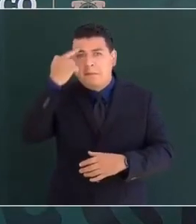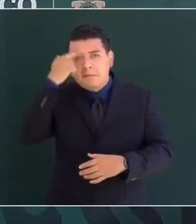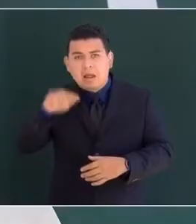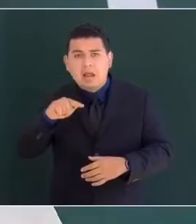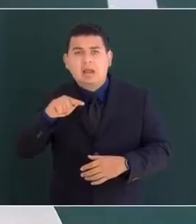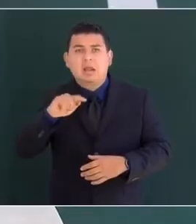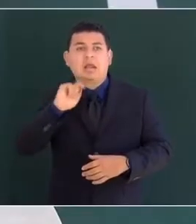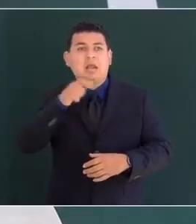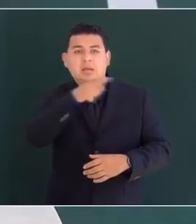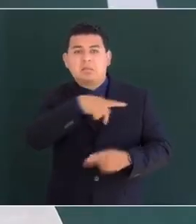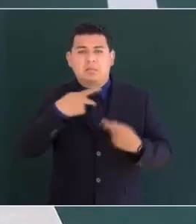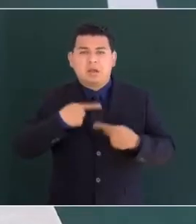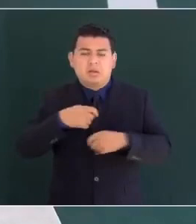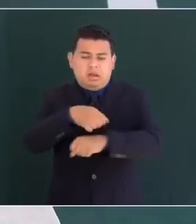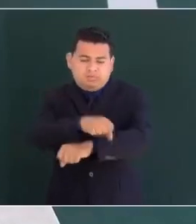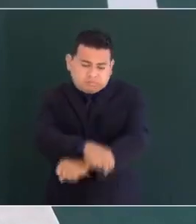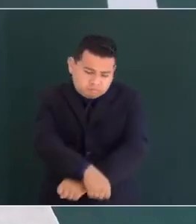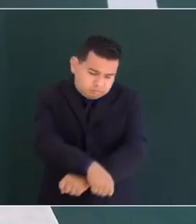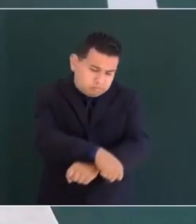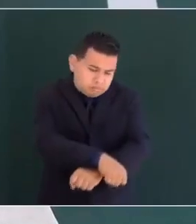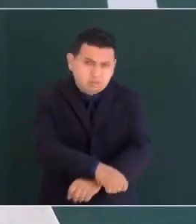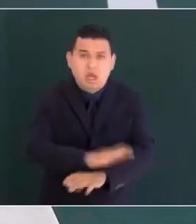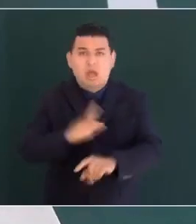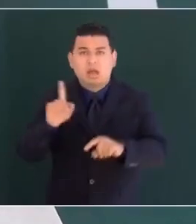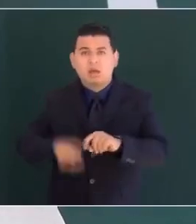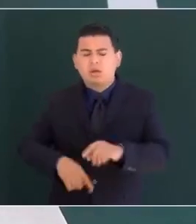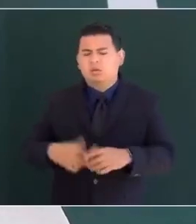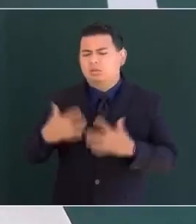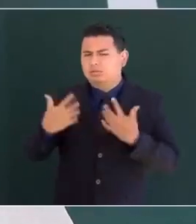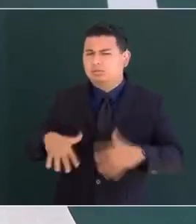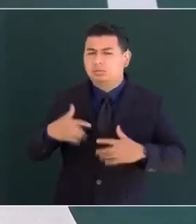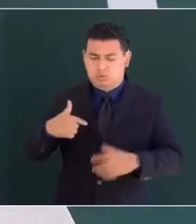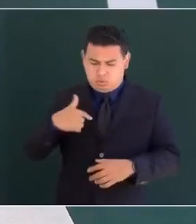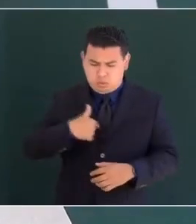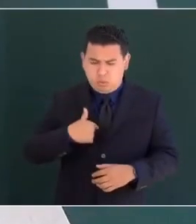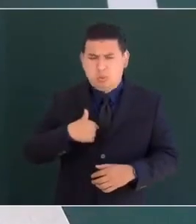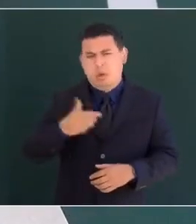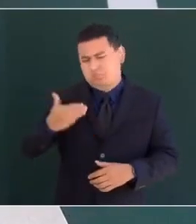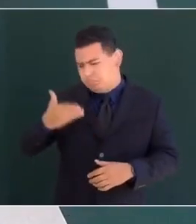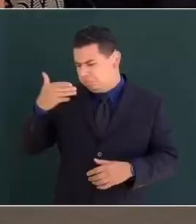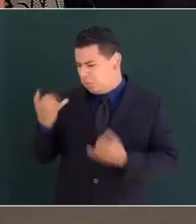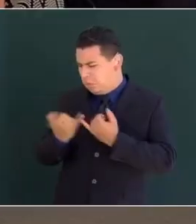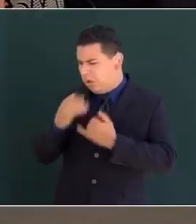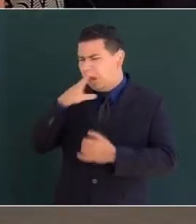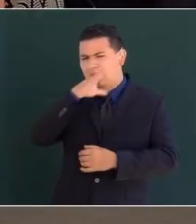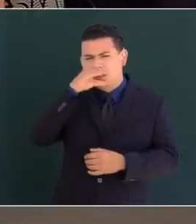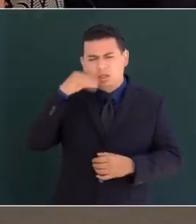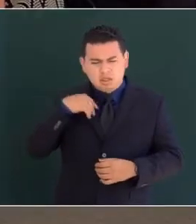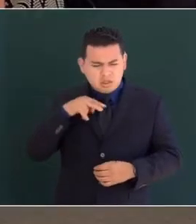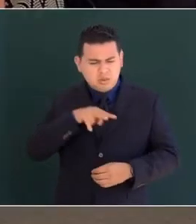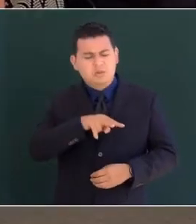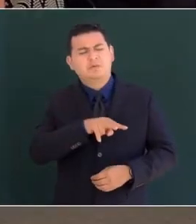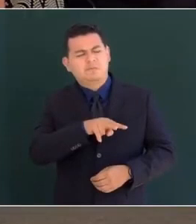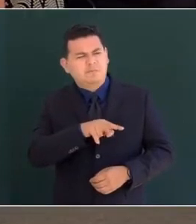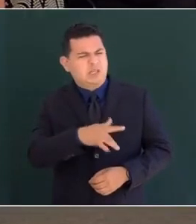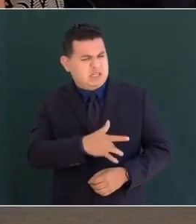la esclavitud. Como afroamericano, experimentó discriminación y injusticia racial,